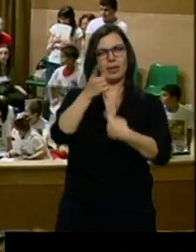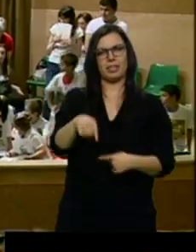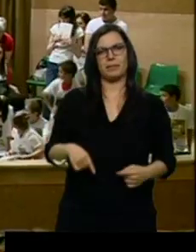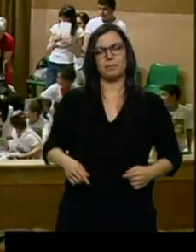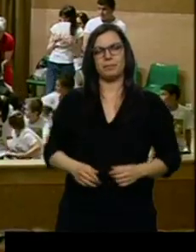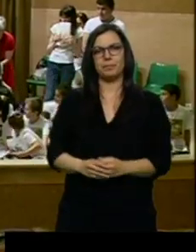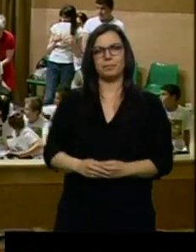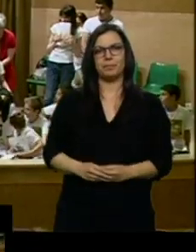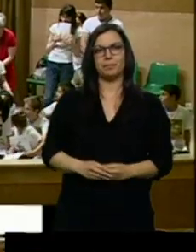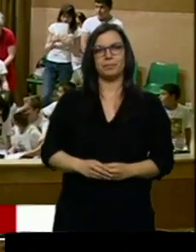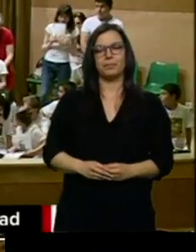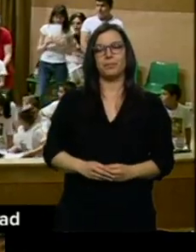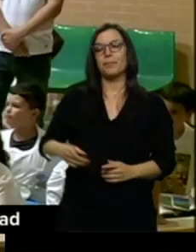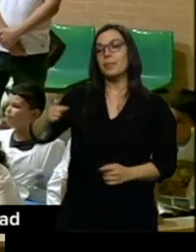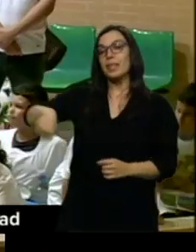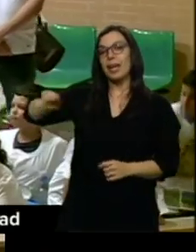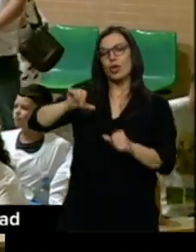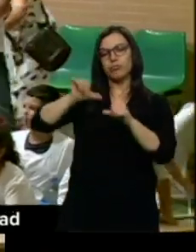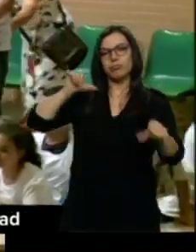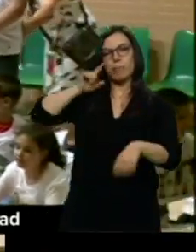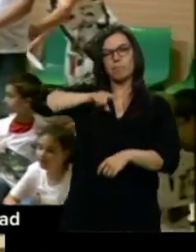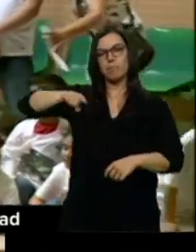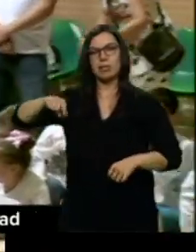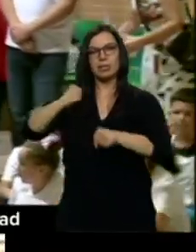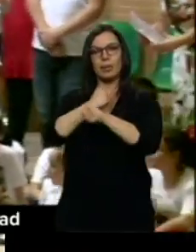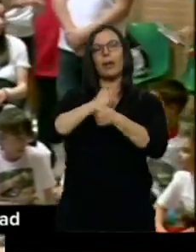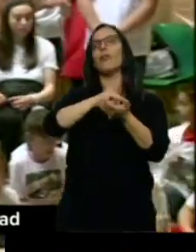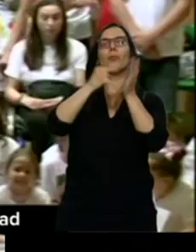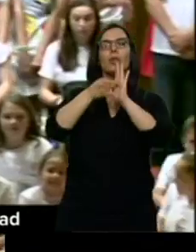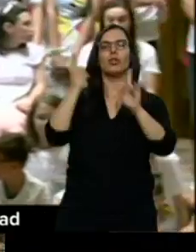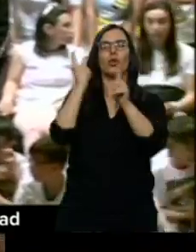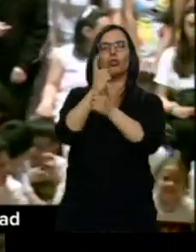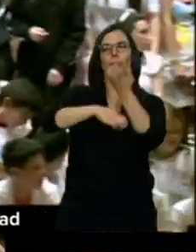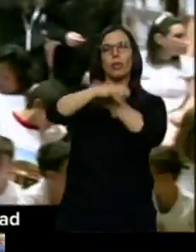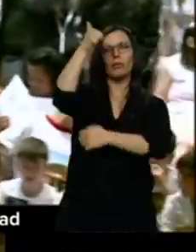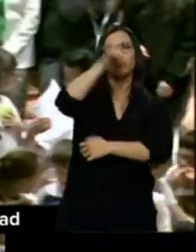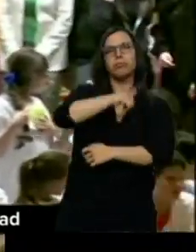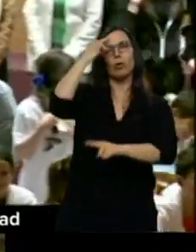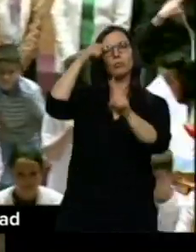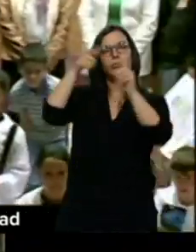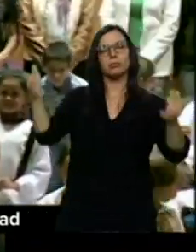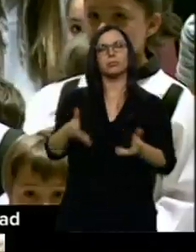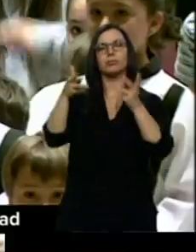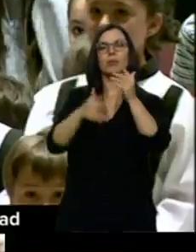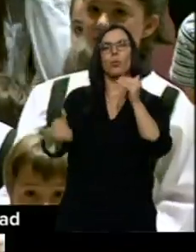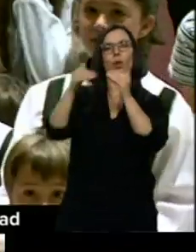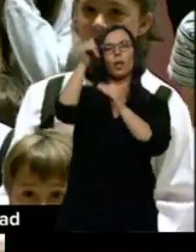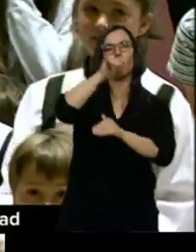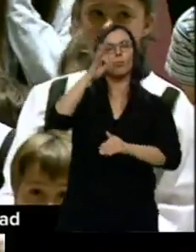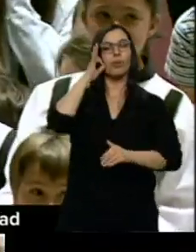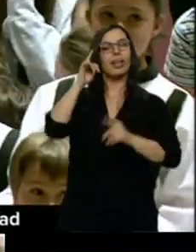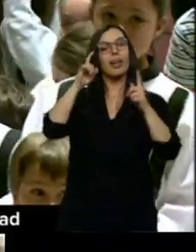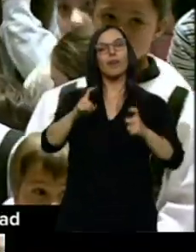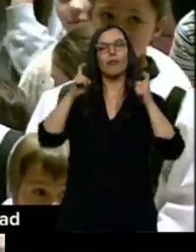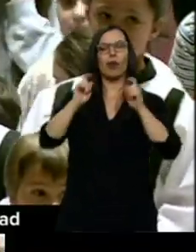Han estado meses trabajando en proyectos contra la violencia de género e igualdad entre hombres y mujeres y ese esfuerzo ha sido premiado.